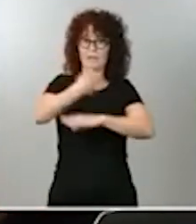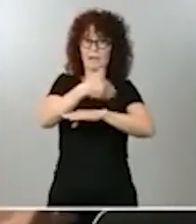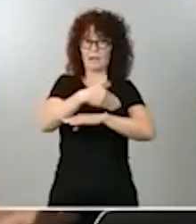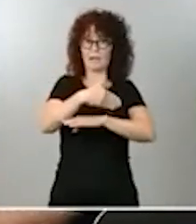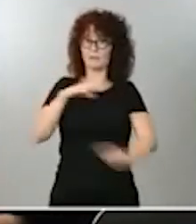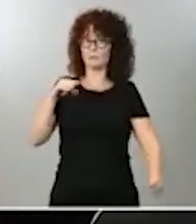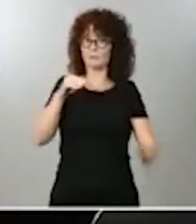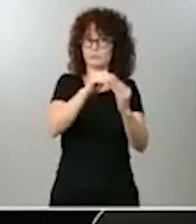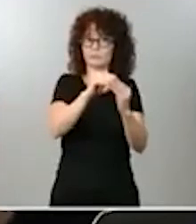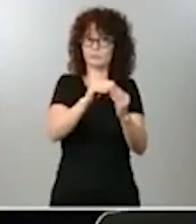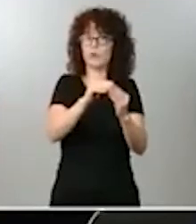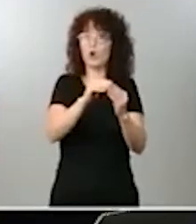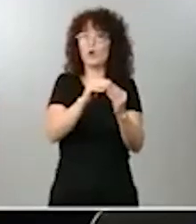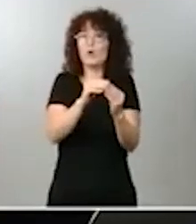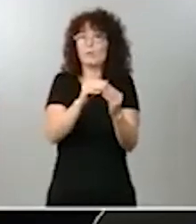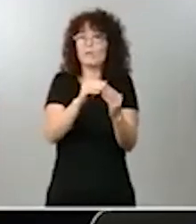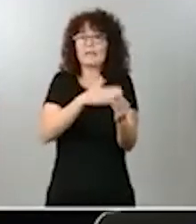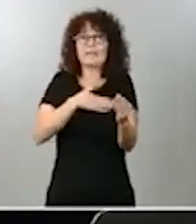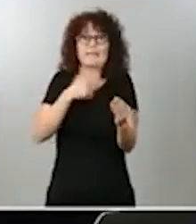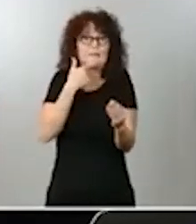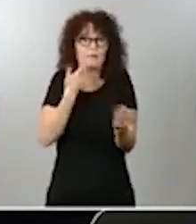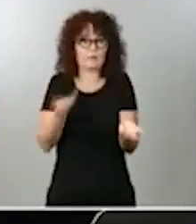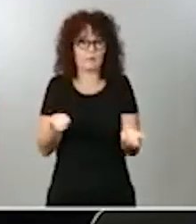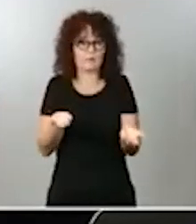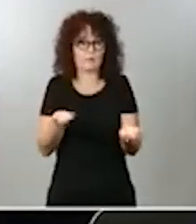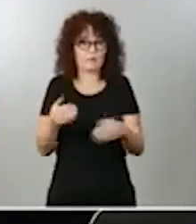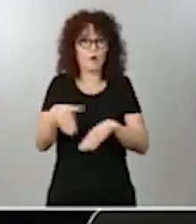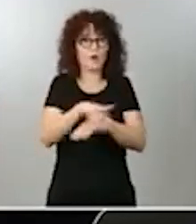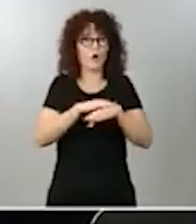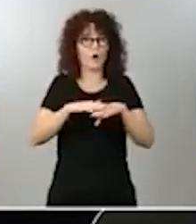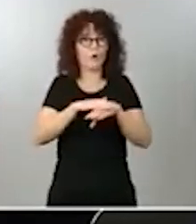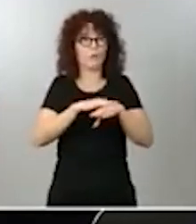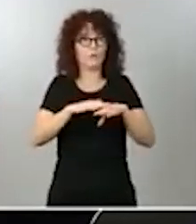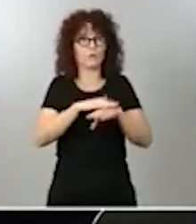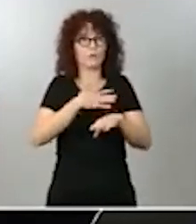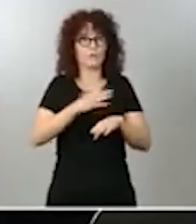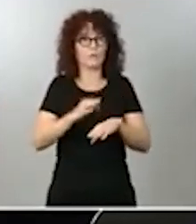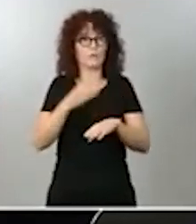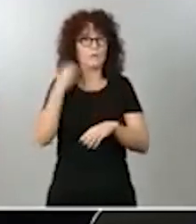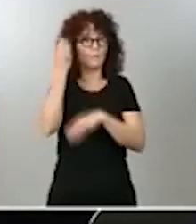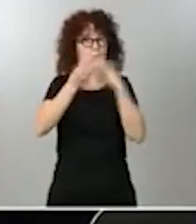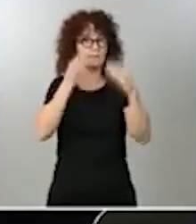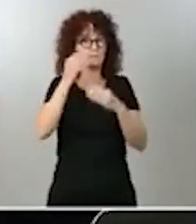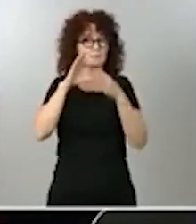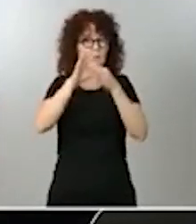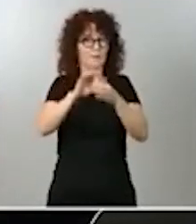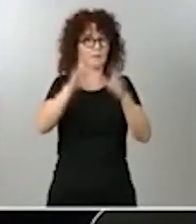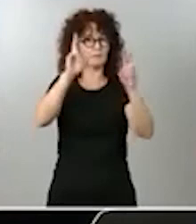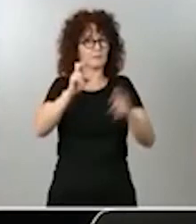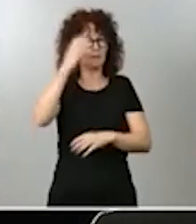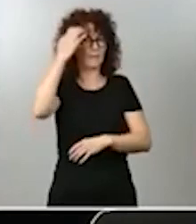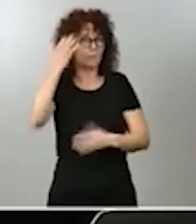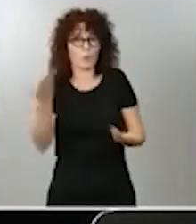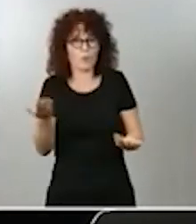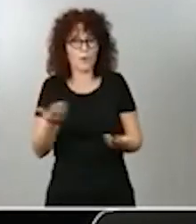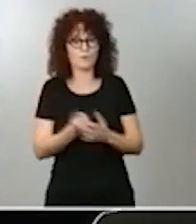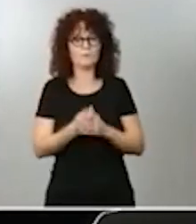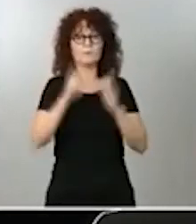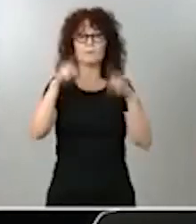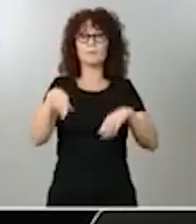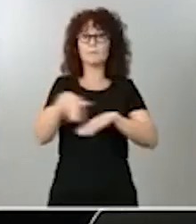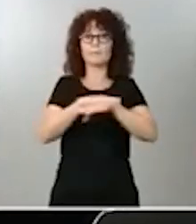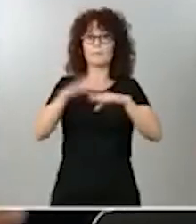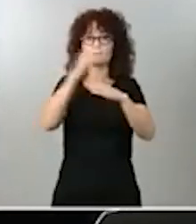sensible, puede plantear el Gobierno en esta sensibilidad. Y como ministra de Igualdad, cuando hace unos días el